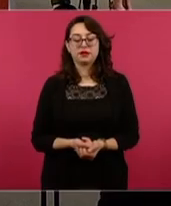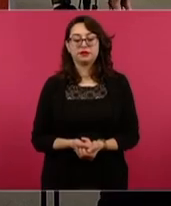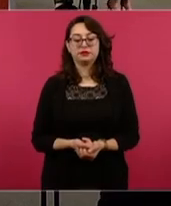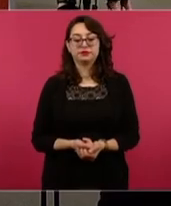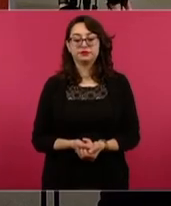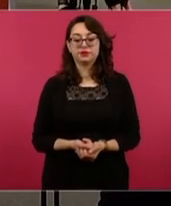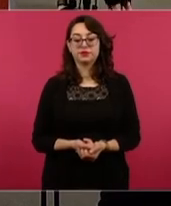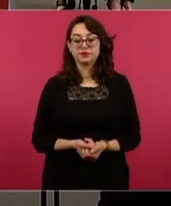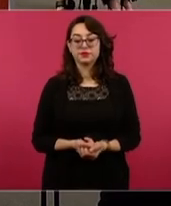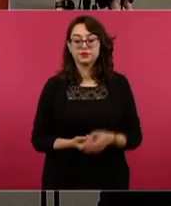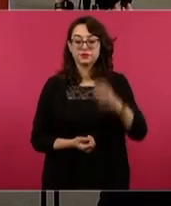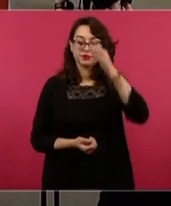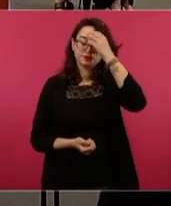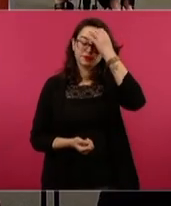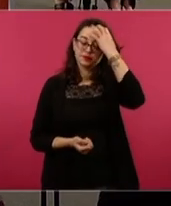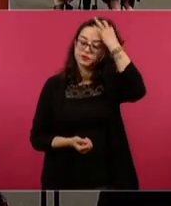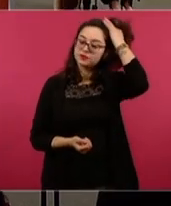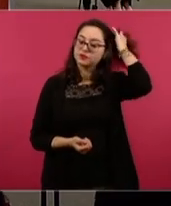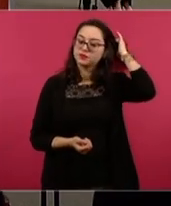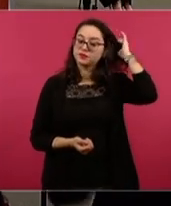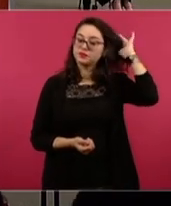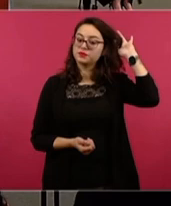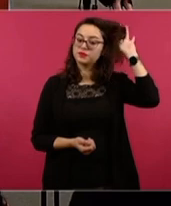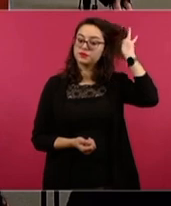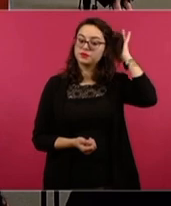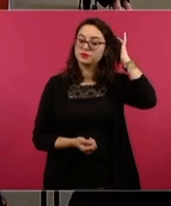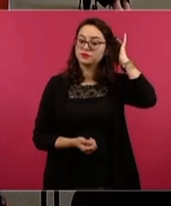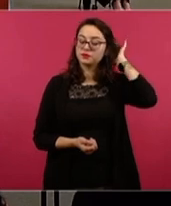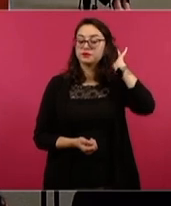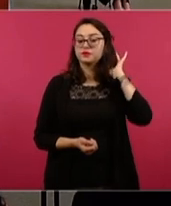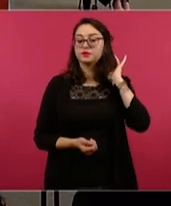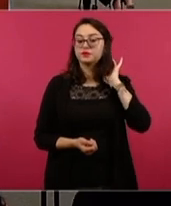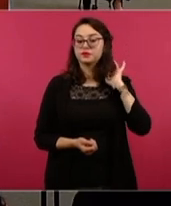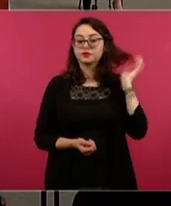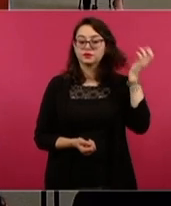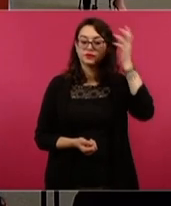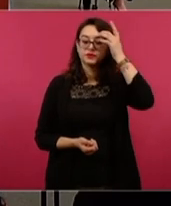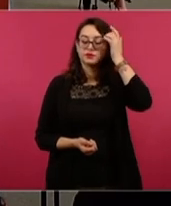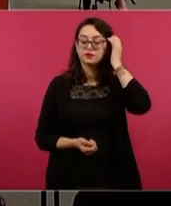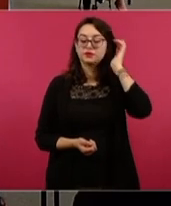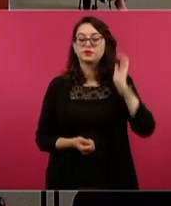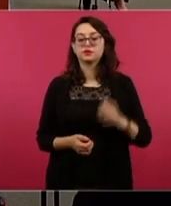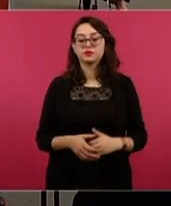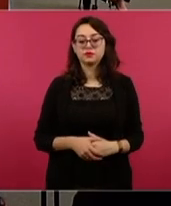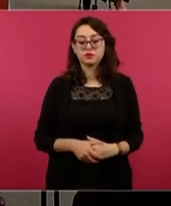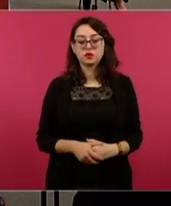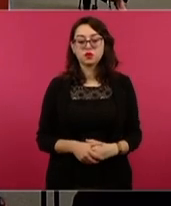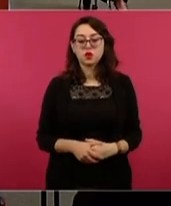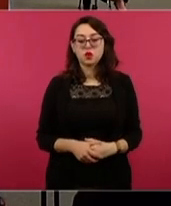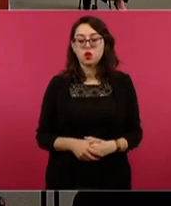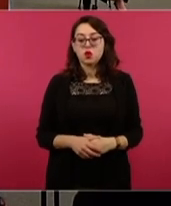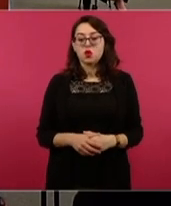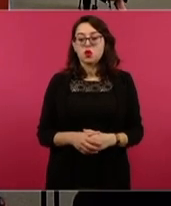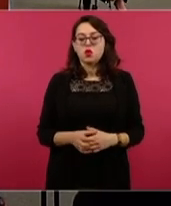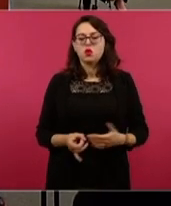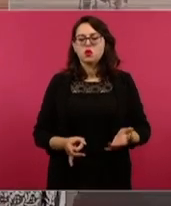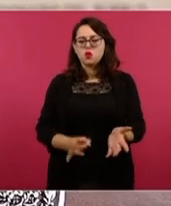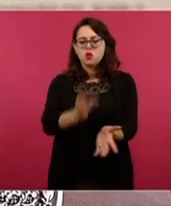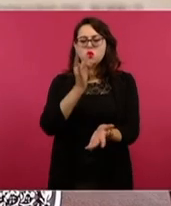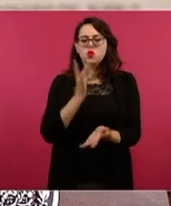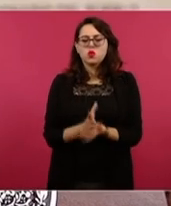Bueno, nada más ahí agregar de que no se dio a conocer